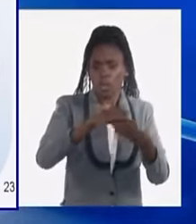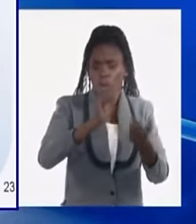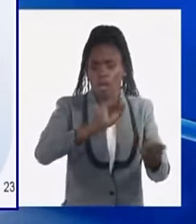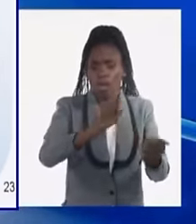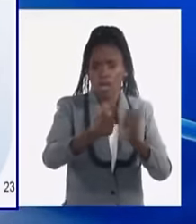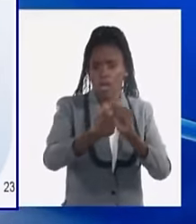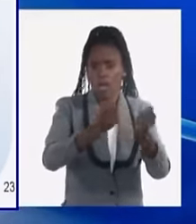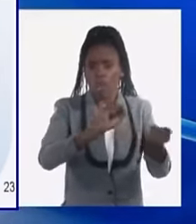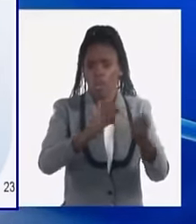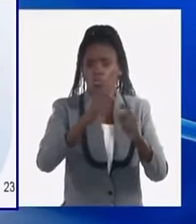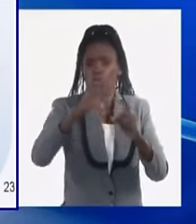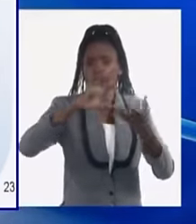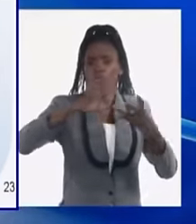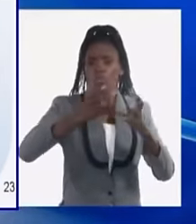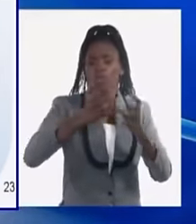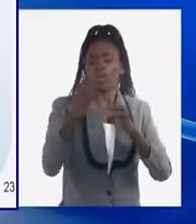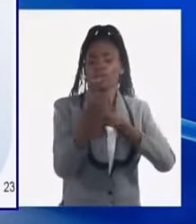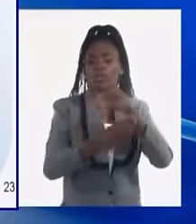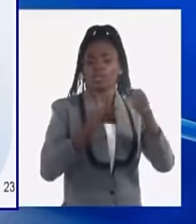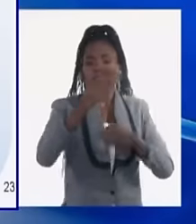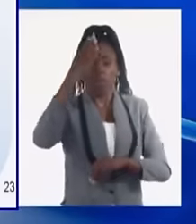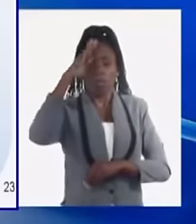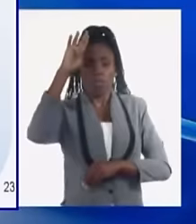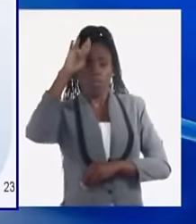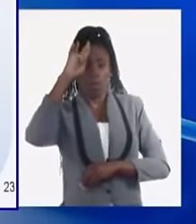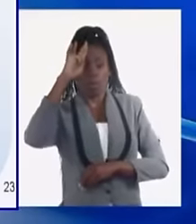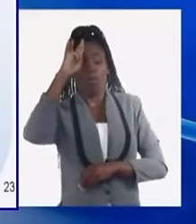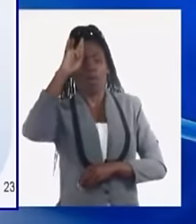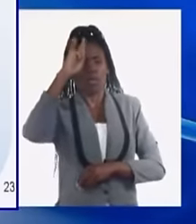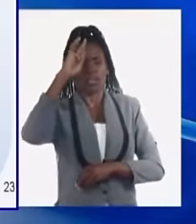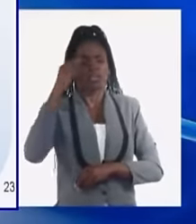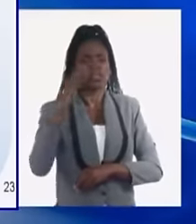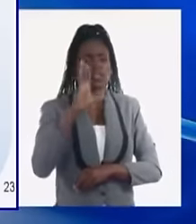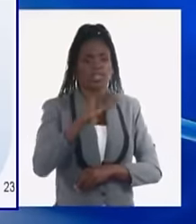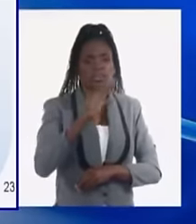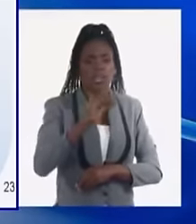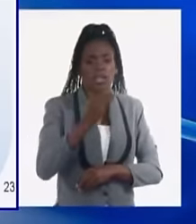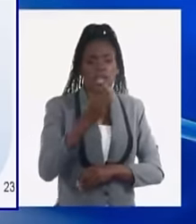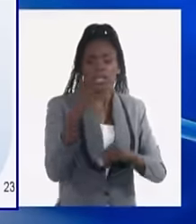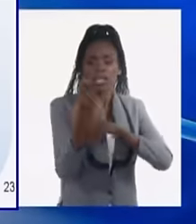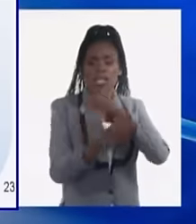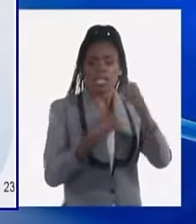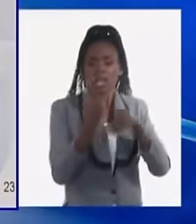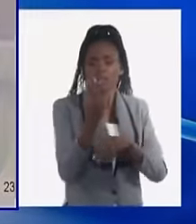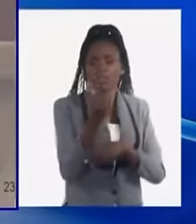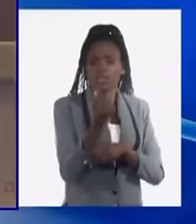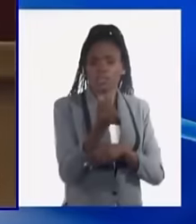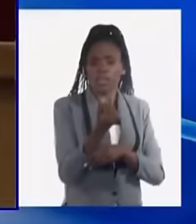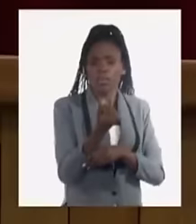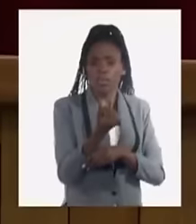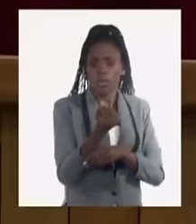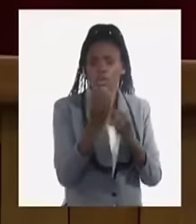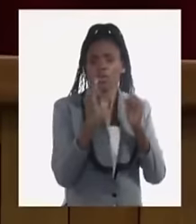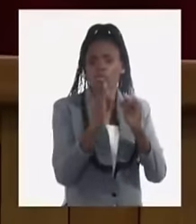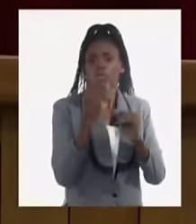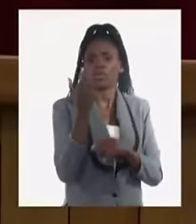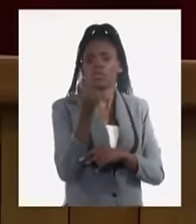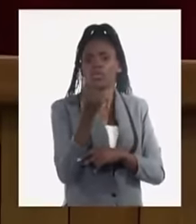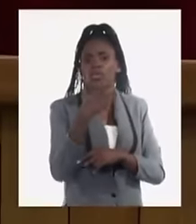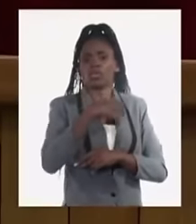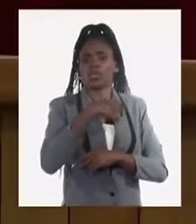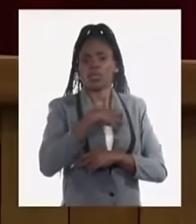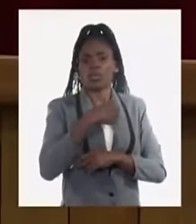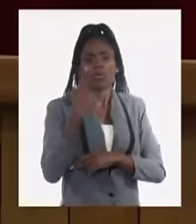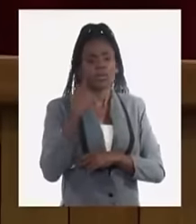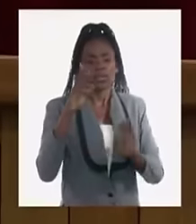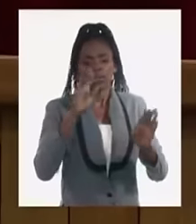del tipo de cambio en el país, que incluye la determinación de la tasa de cambio y la formación de precios. Tenemos que